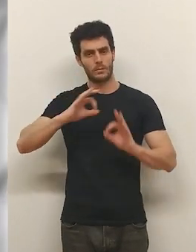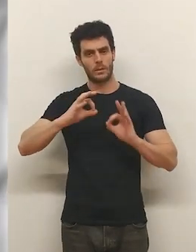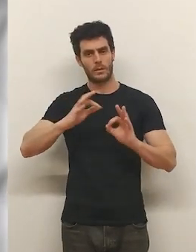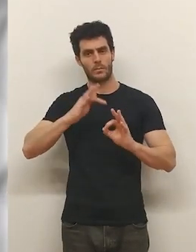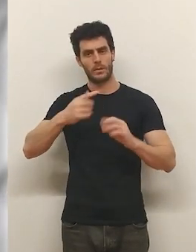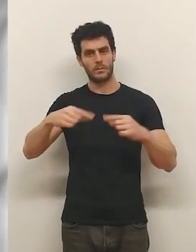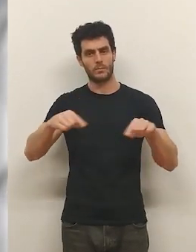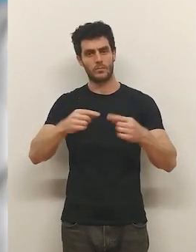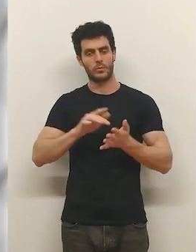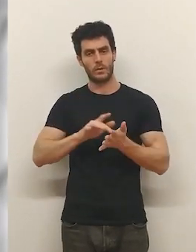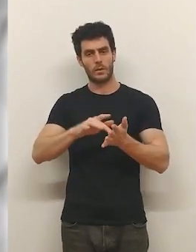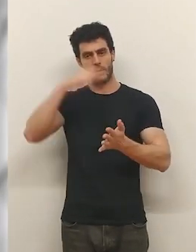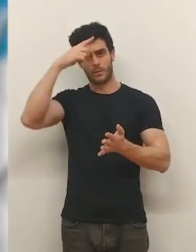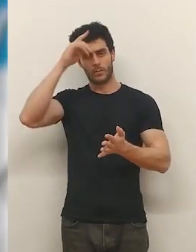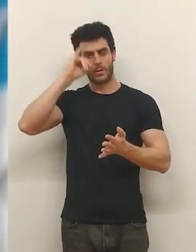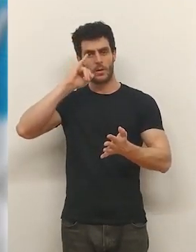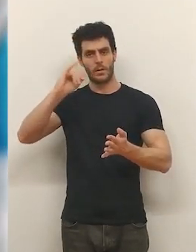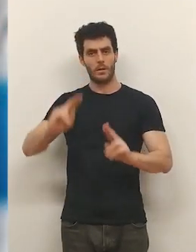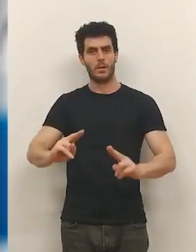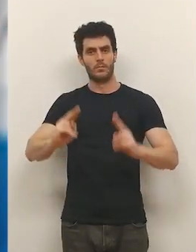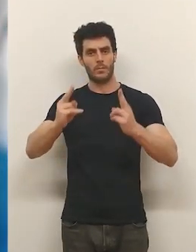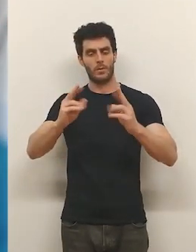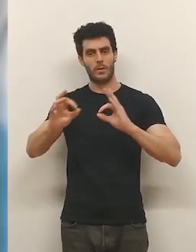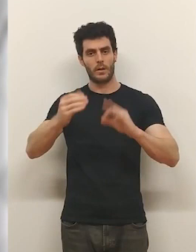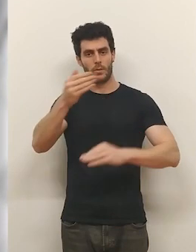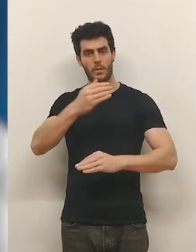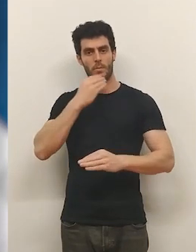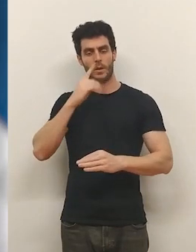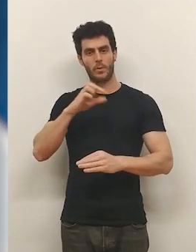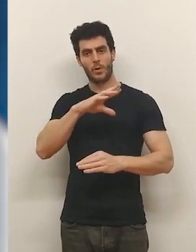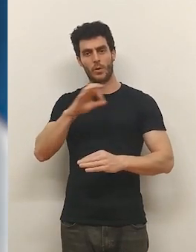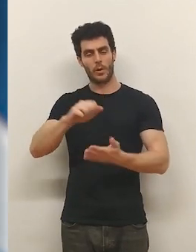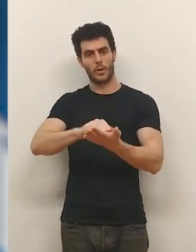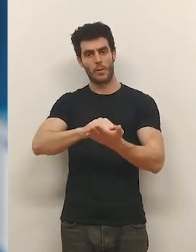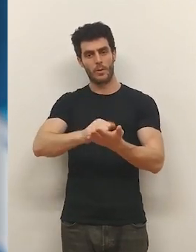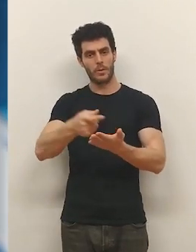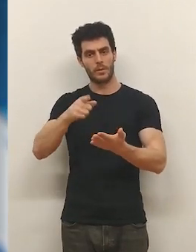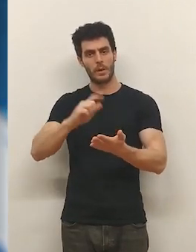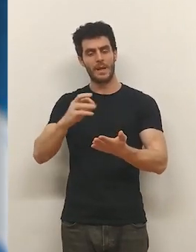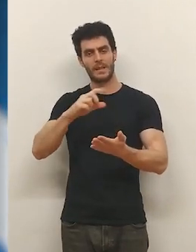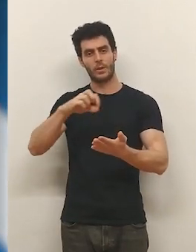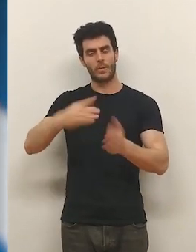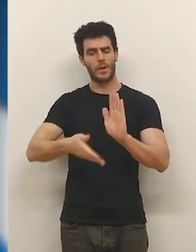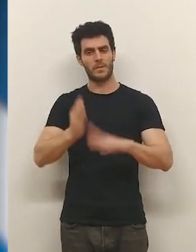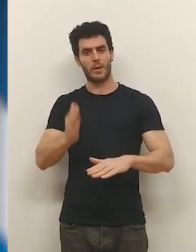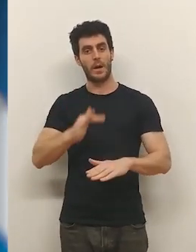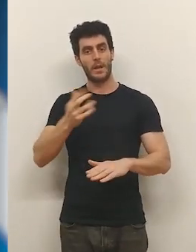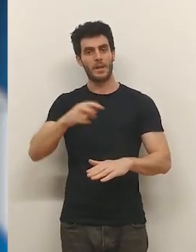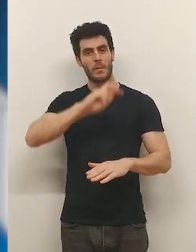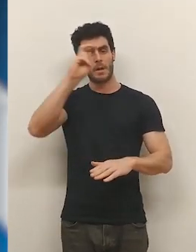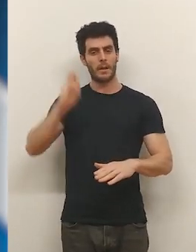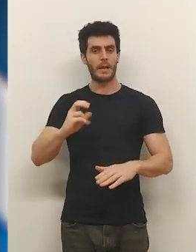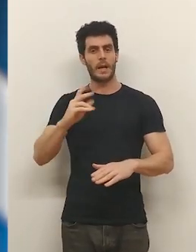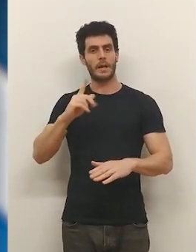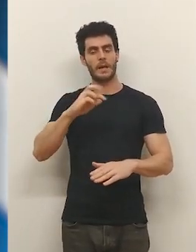teatro y la música en la agenda cultural riojana. Títulos en el Teatro Bretón como Lorca en Nueva York y Que salga Aristófanes... ...además de la gira